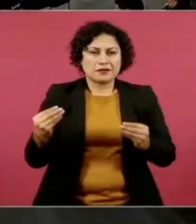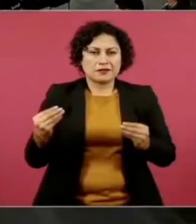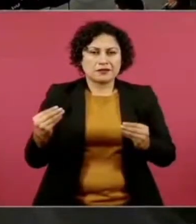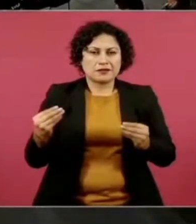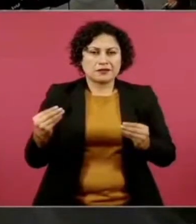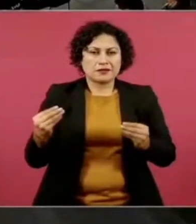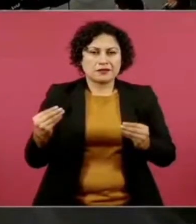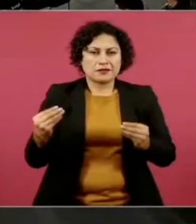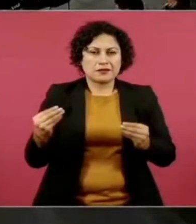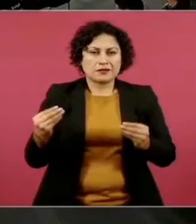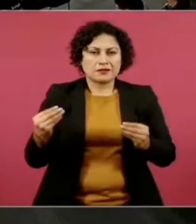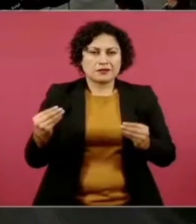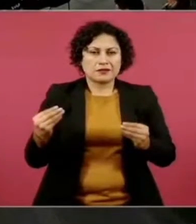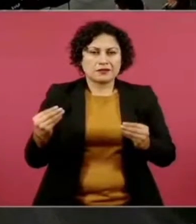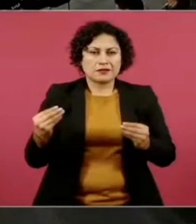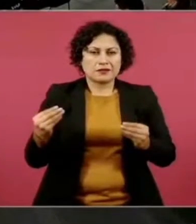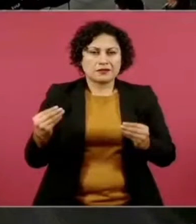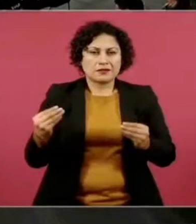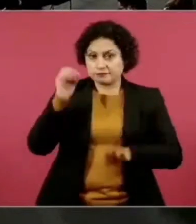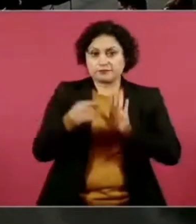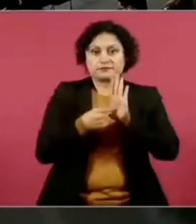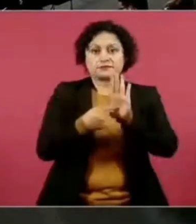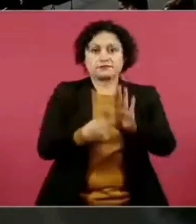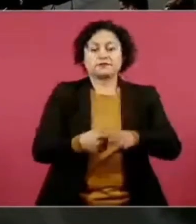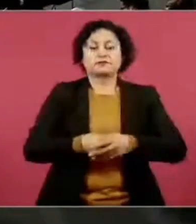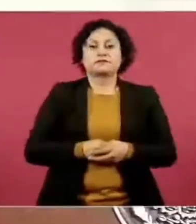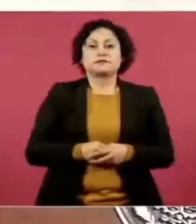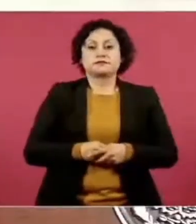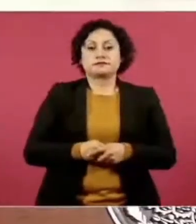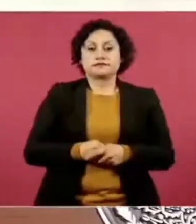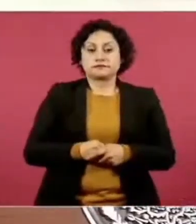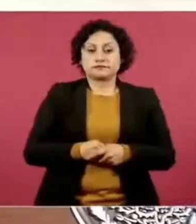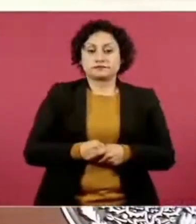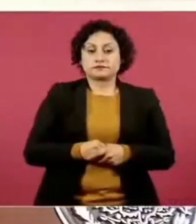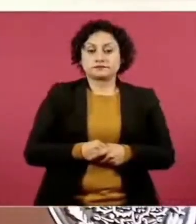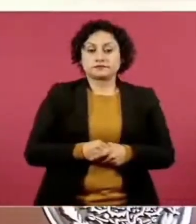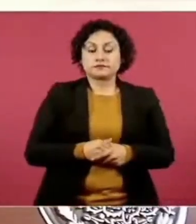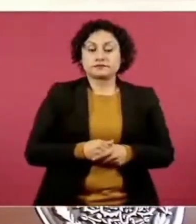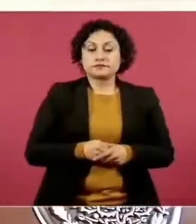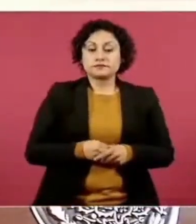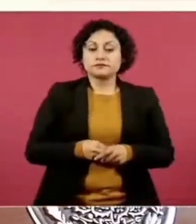ponlo para